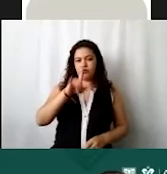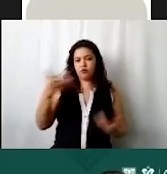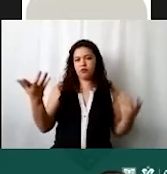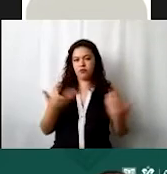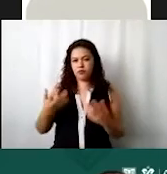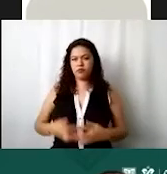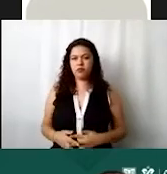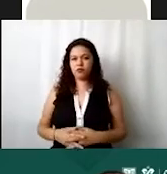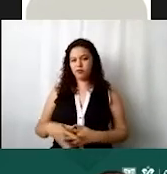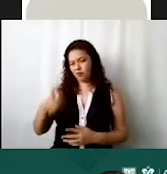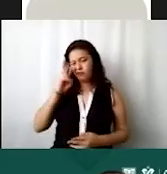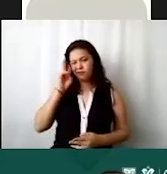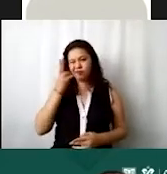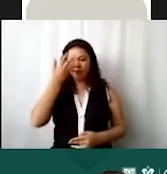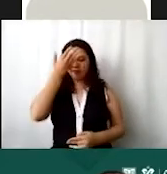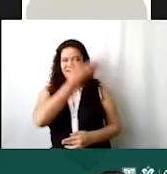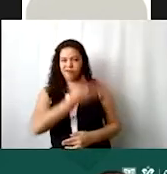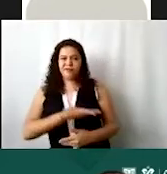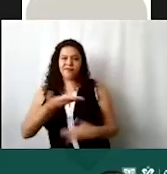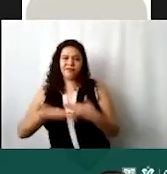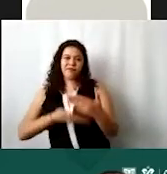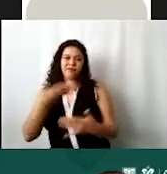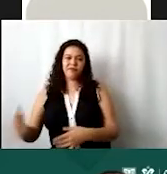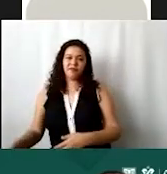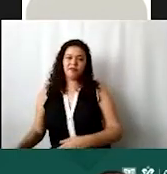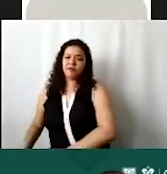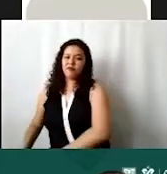ya vieron son todos los servicios que metieron